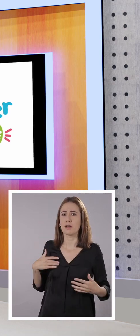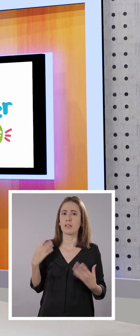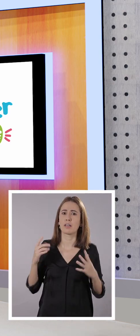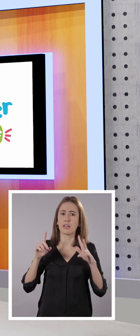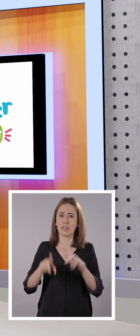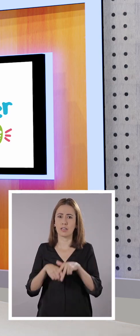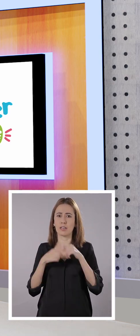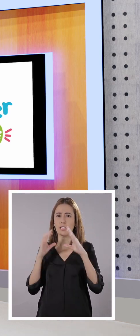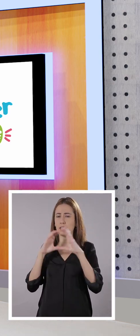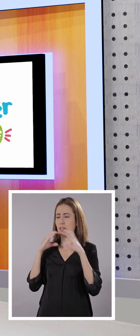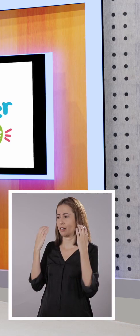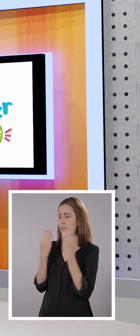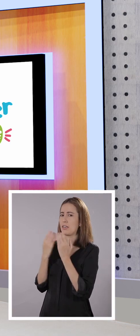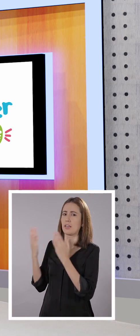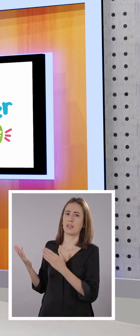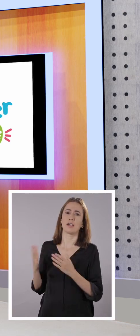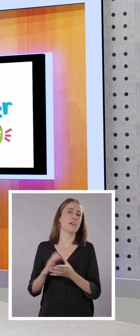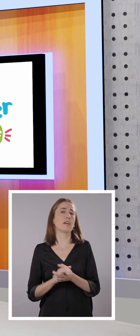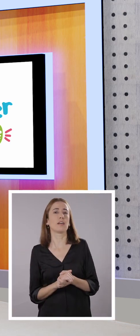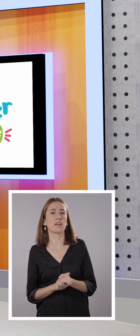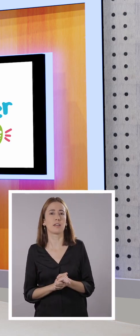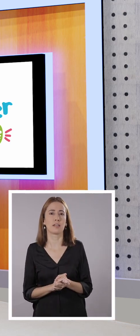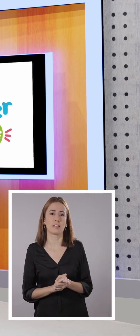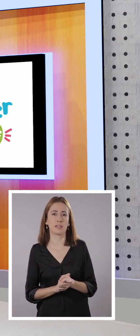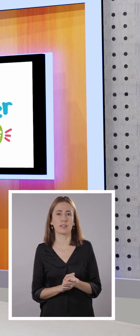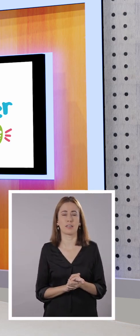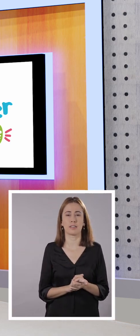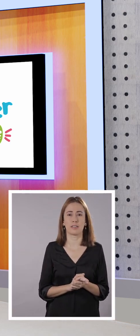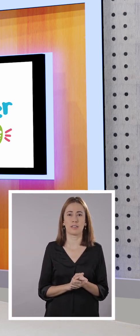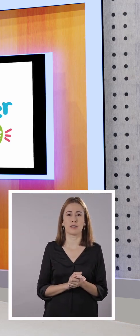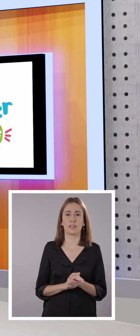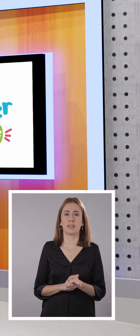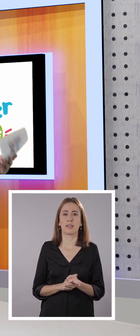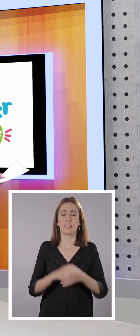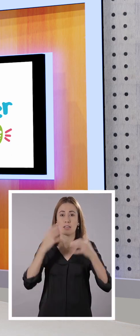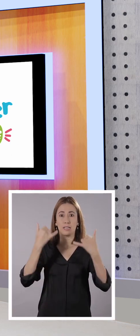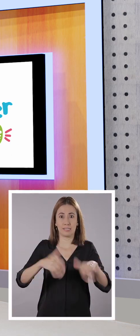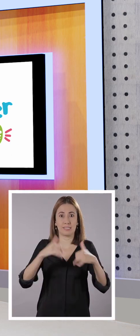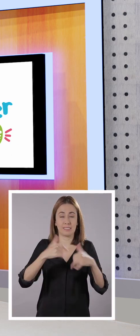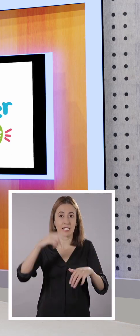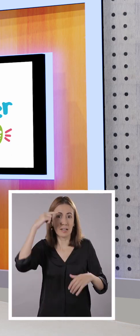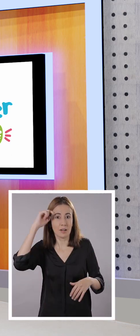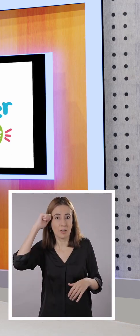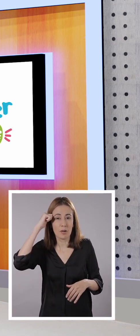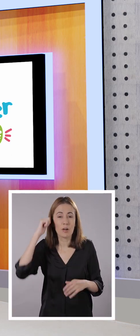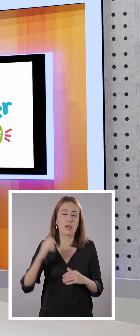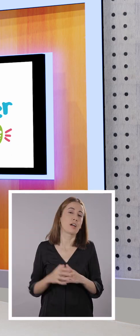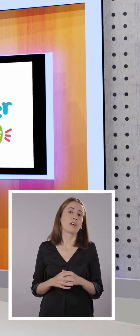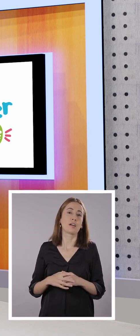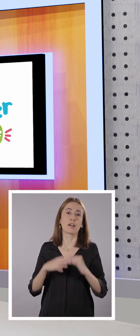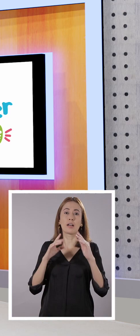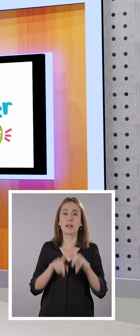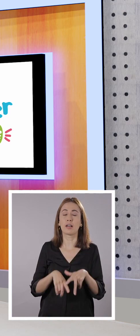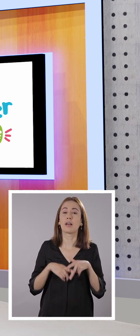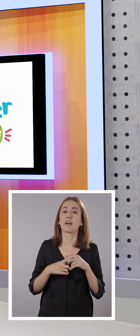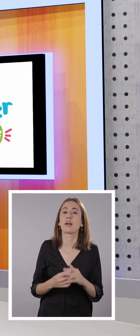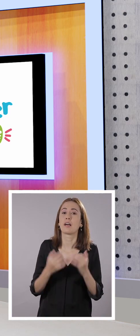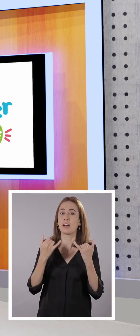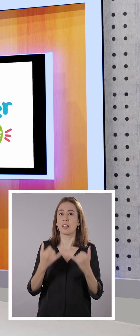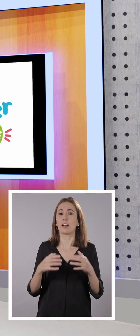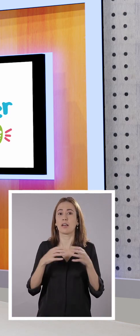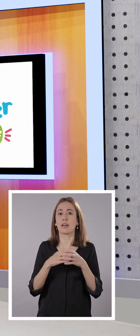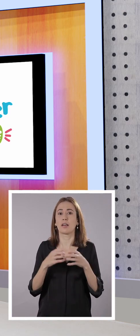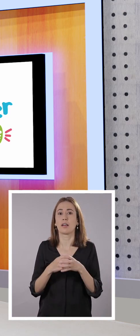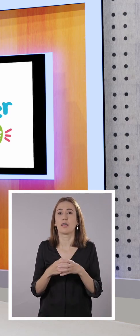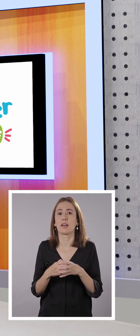Ay, es hora. tarde, ya es hora de empezar la Sí, sí, es bueno. Ay, estábamos... Ay, recuerdan aquel juego de la arcilla, qué genial, ¿verdad? Y bueno,